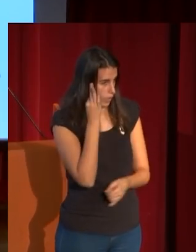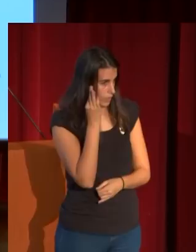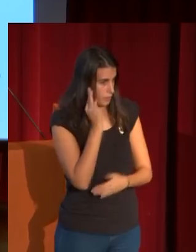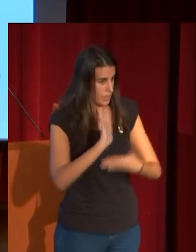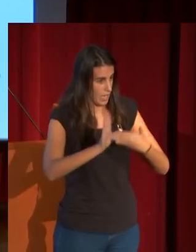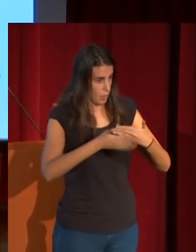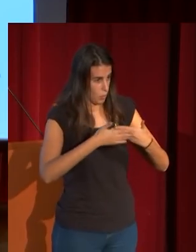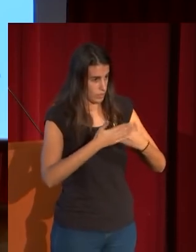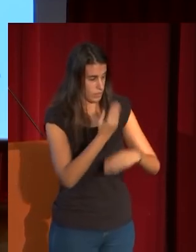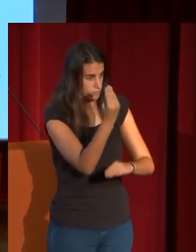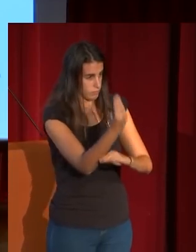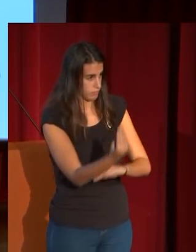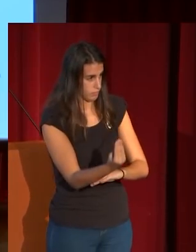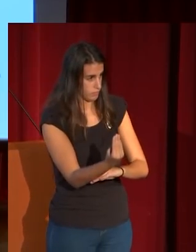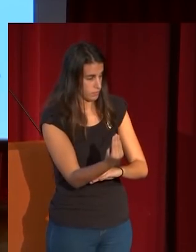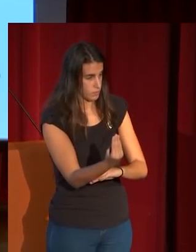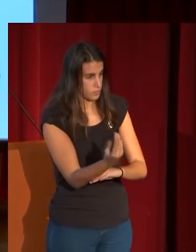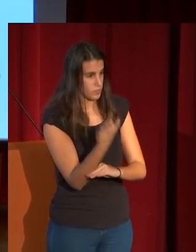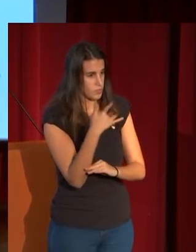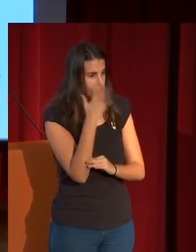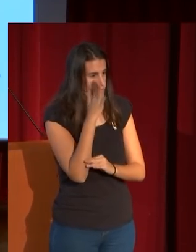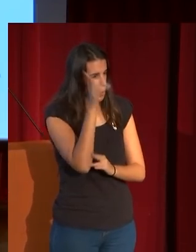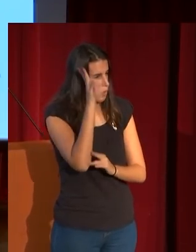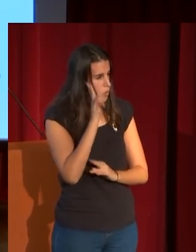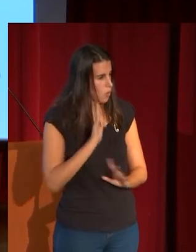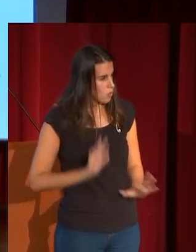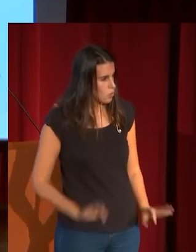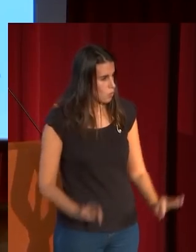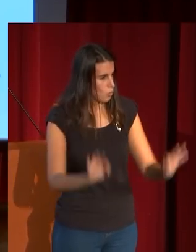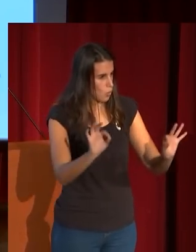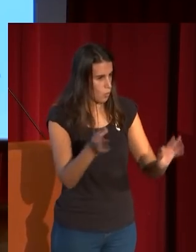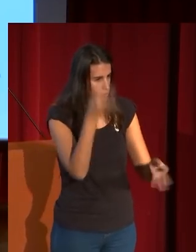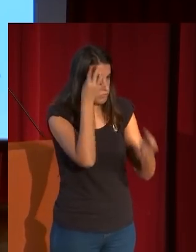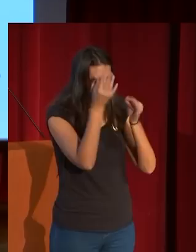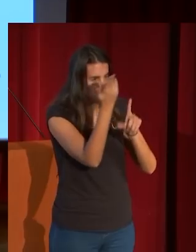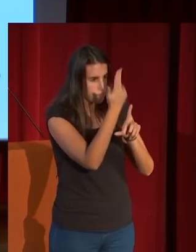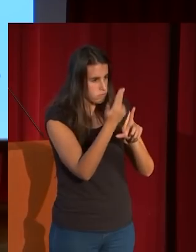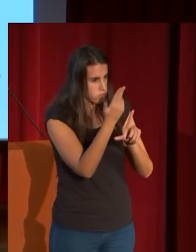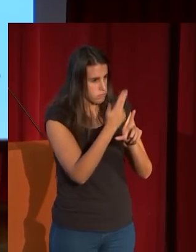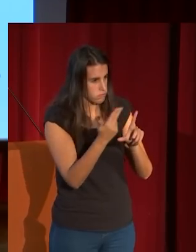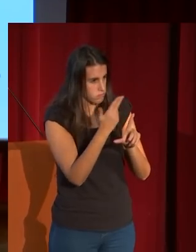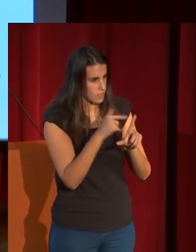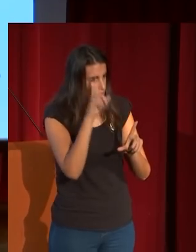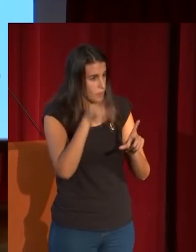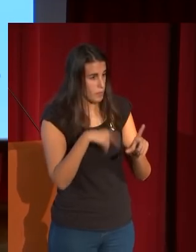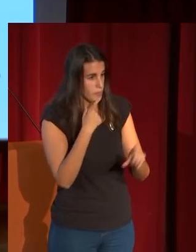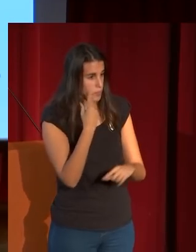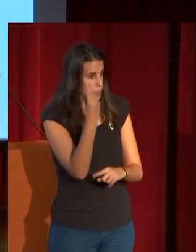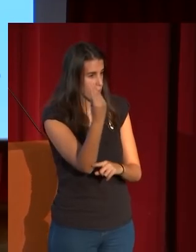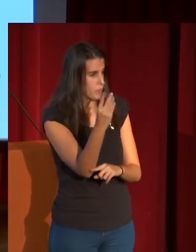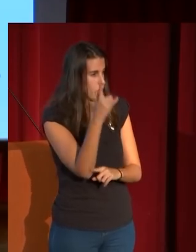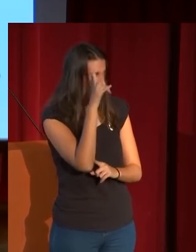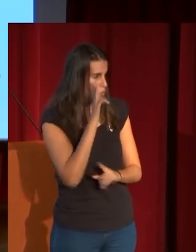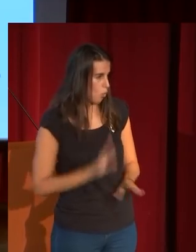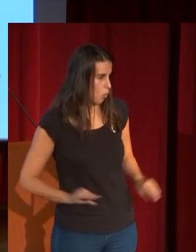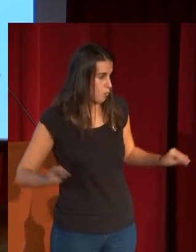Vilarata nos muestra esa elegancia del artista cuando representa también a una figura del mundo elegante